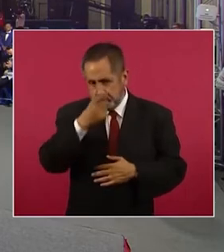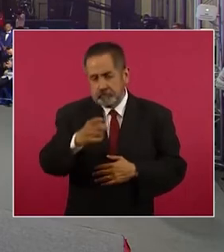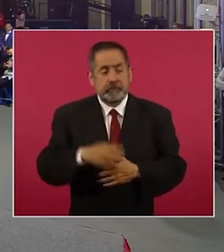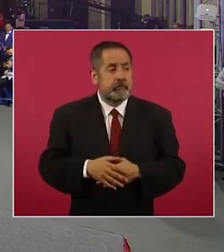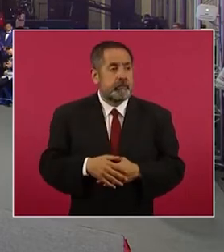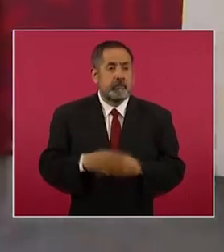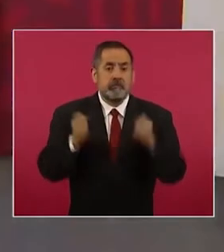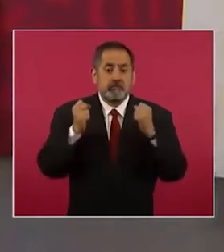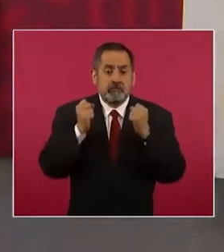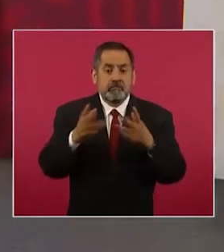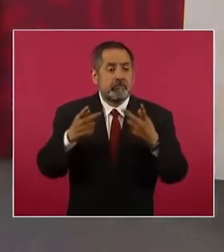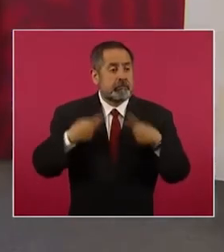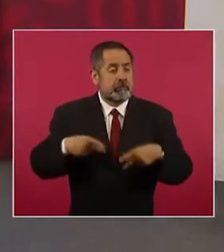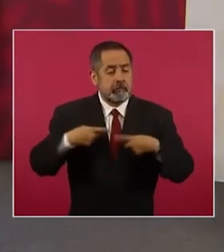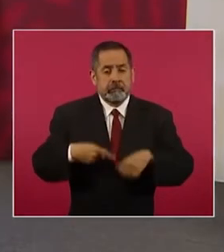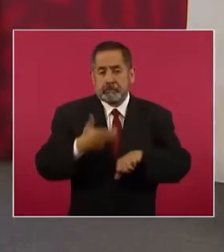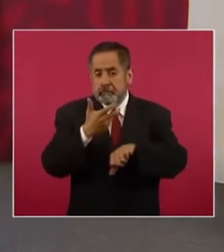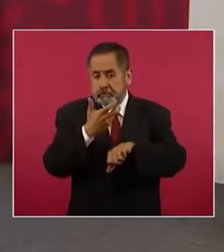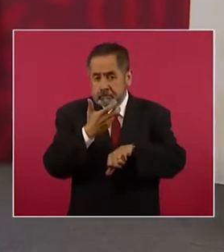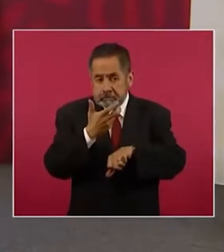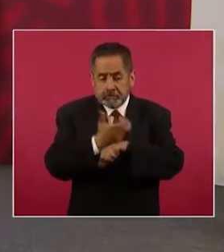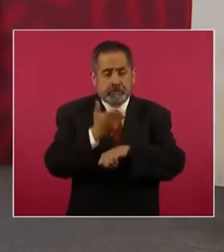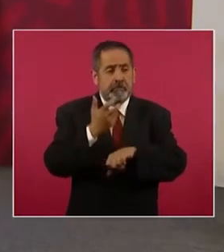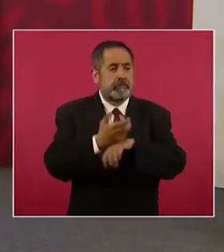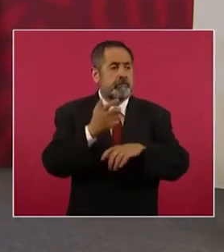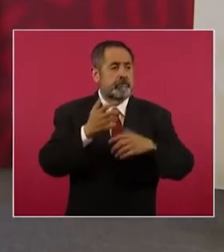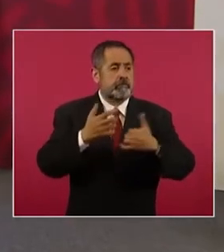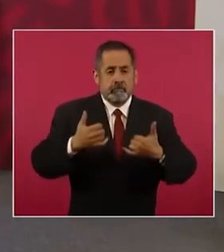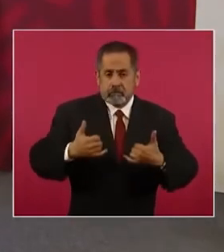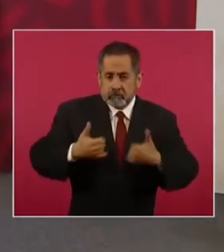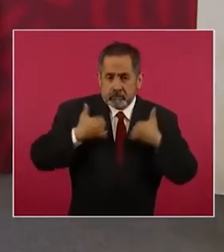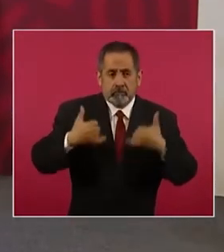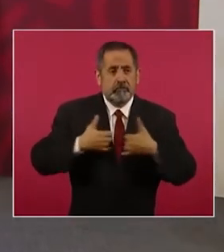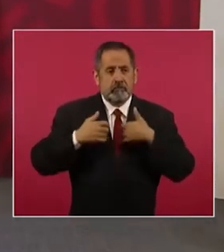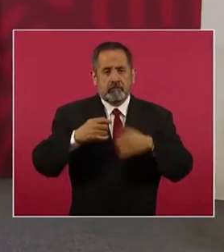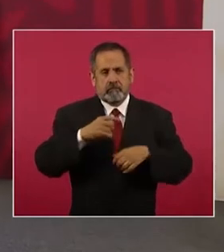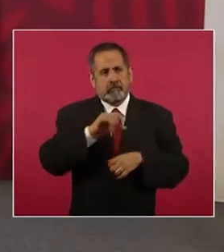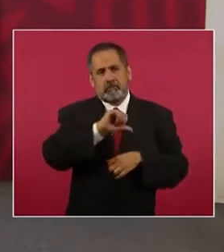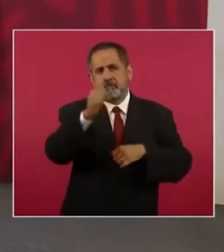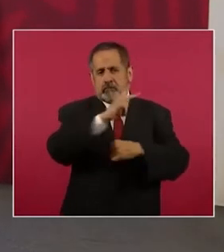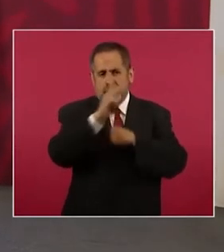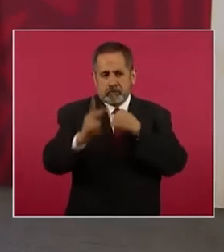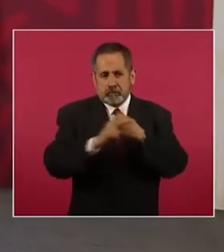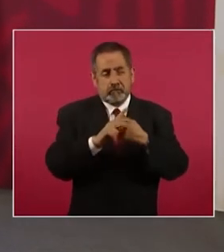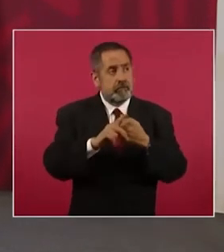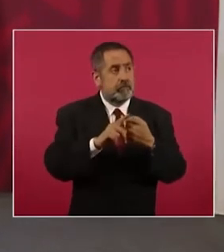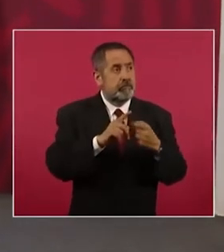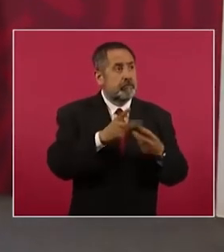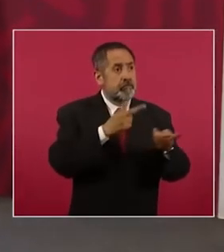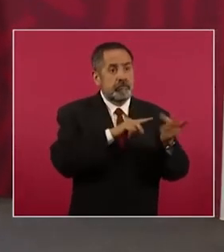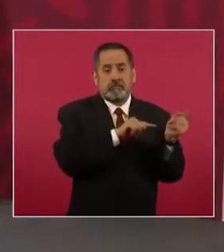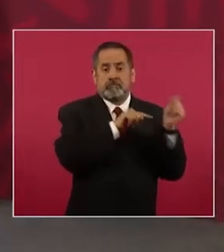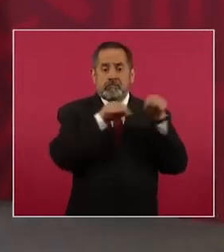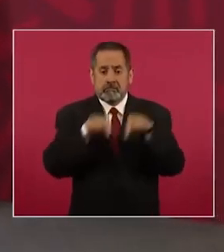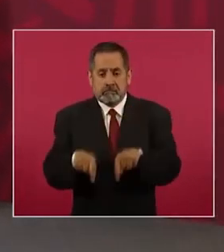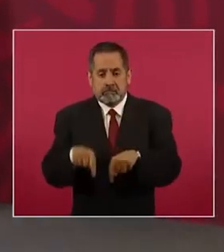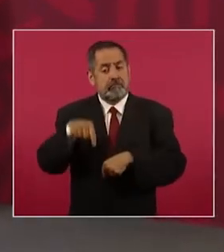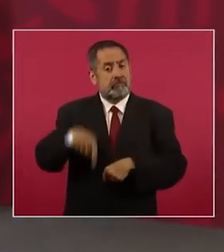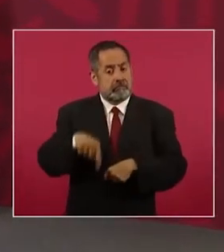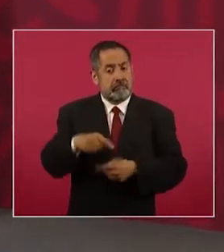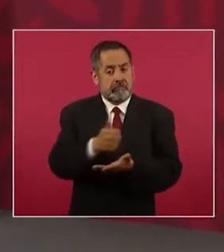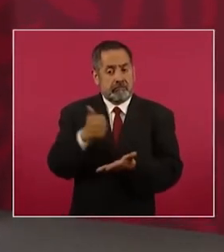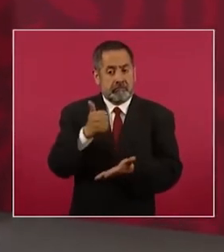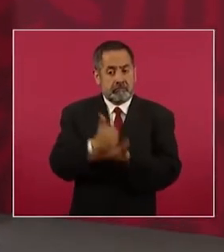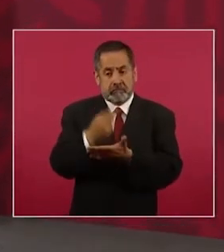estadounidenses jóvenes están viniendo a vivir a la ciudad de México